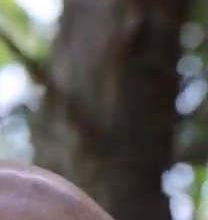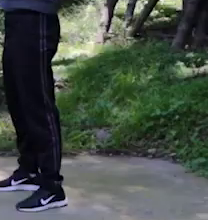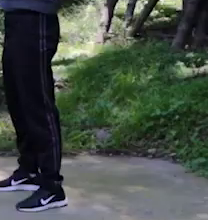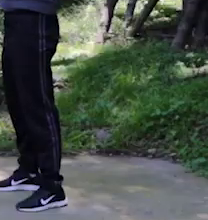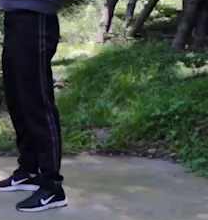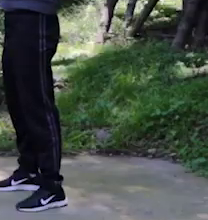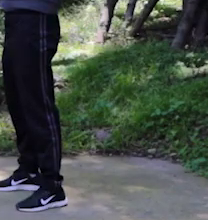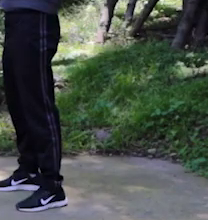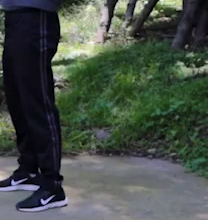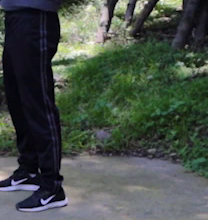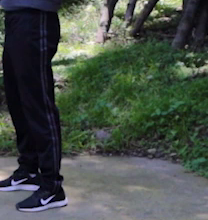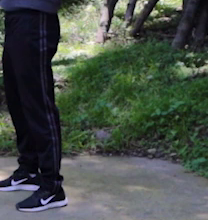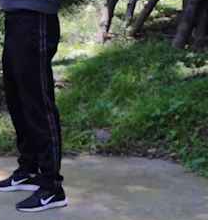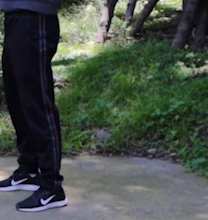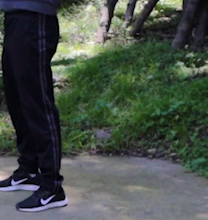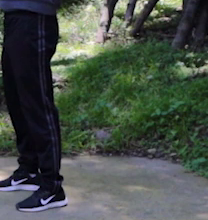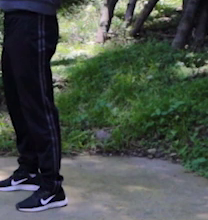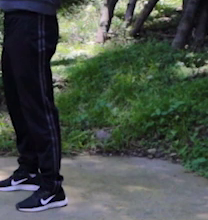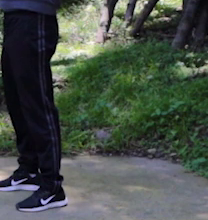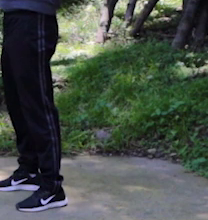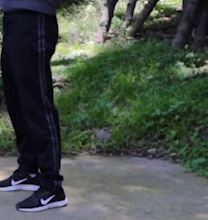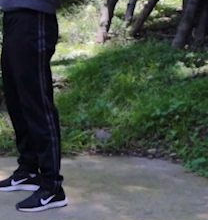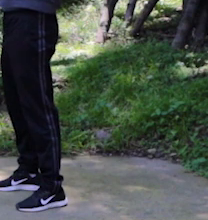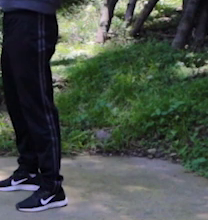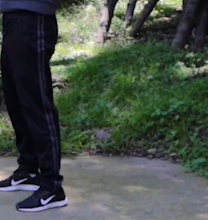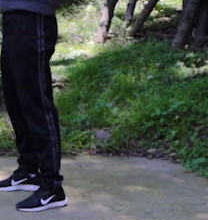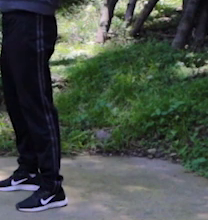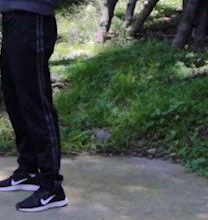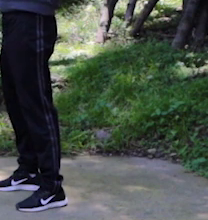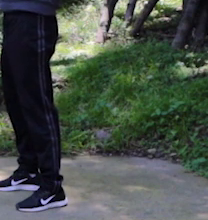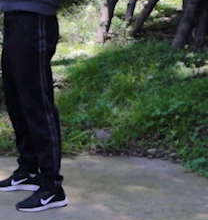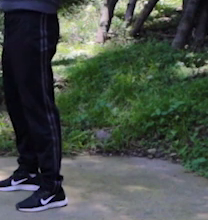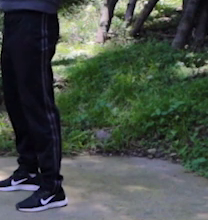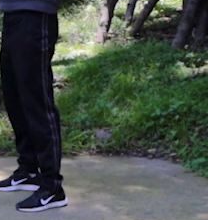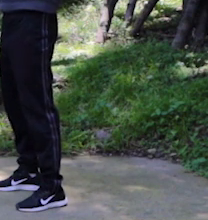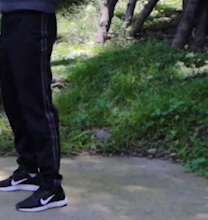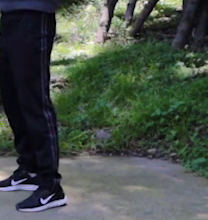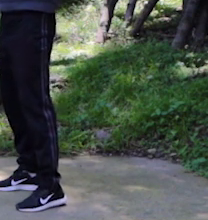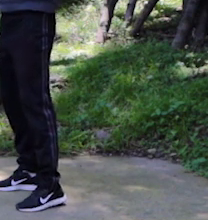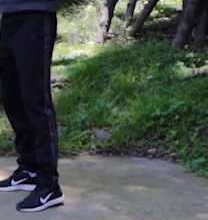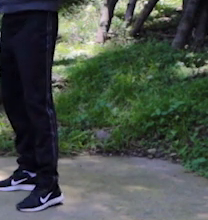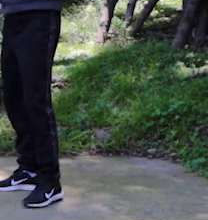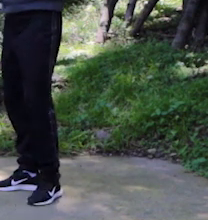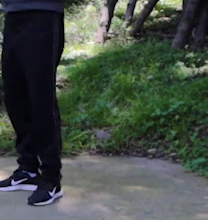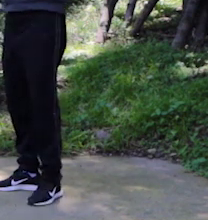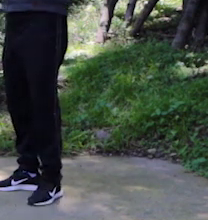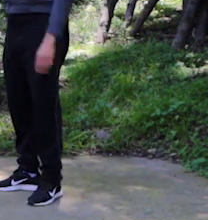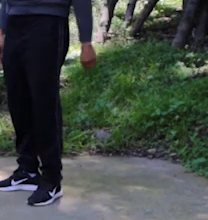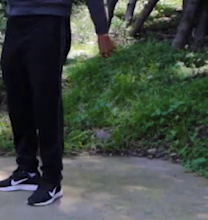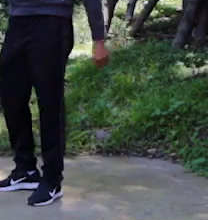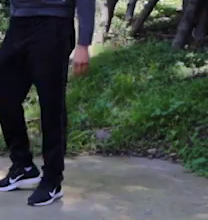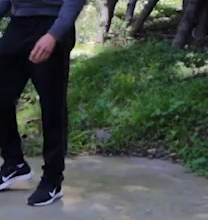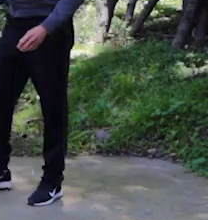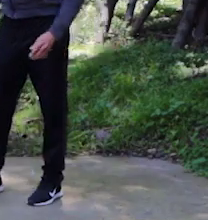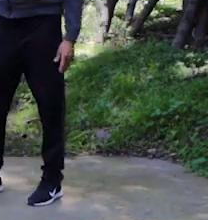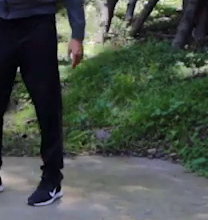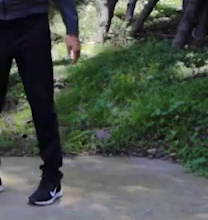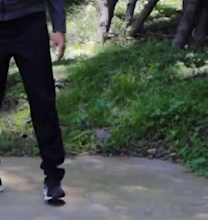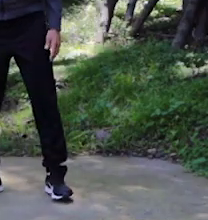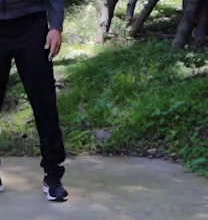bien. Perfecto. Exacto. Así es. Así es. Ok. Perfecto. Ahora vamos a hacer la demostración.